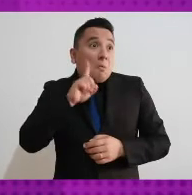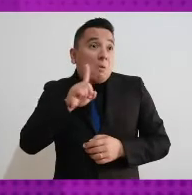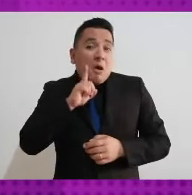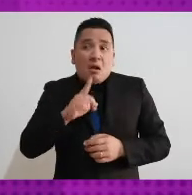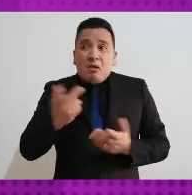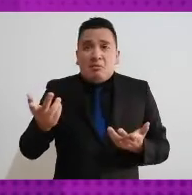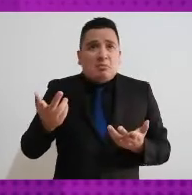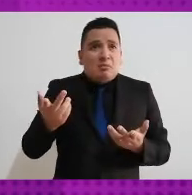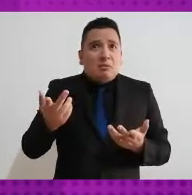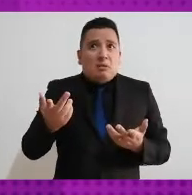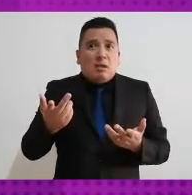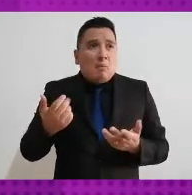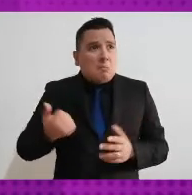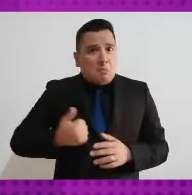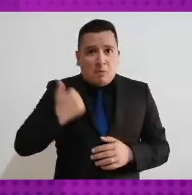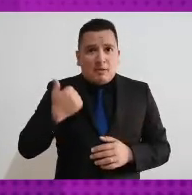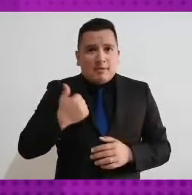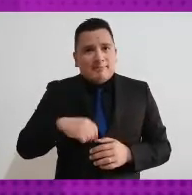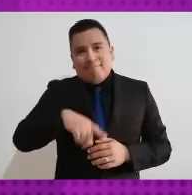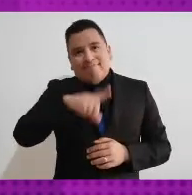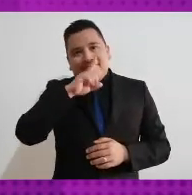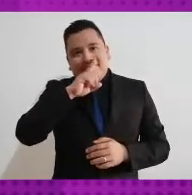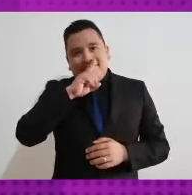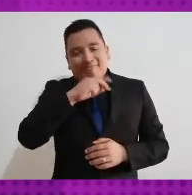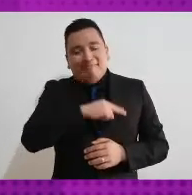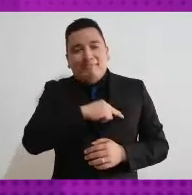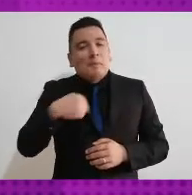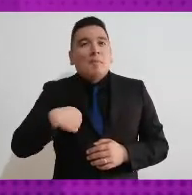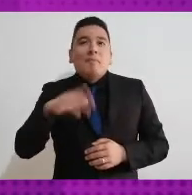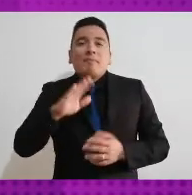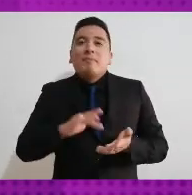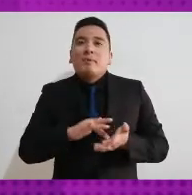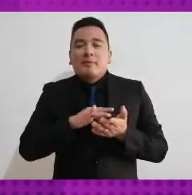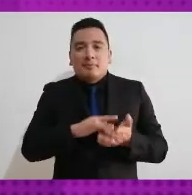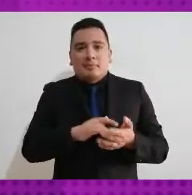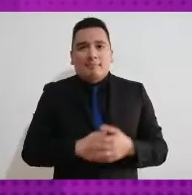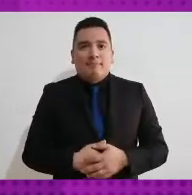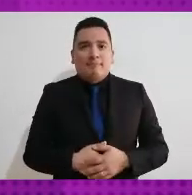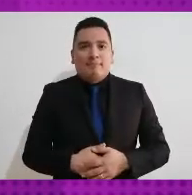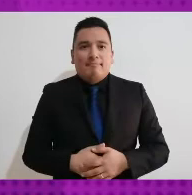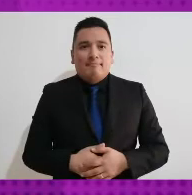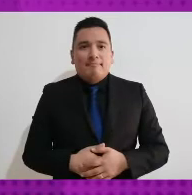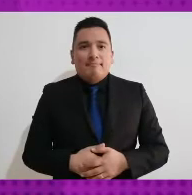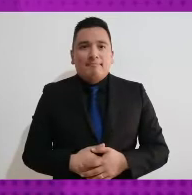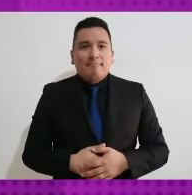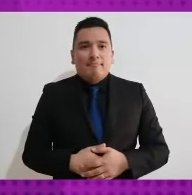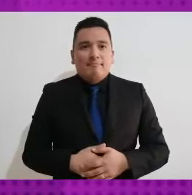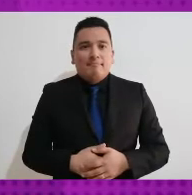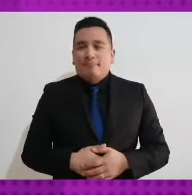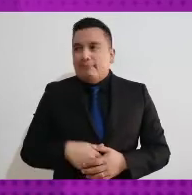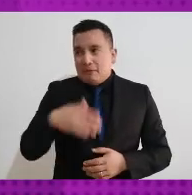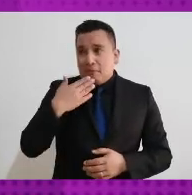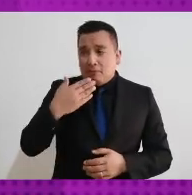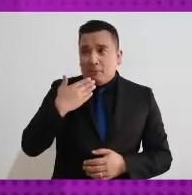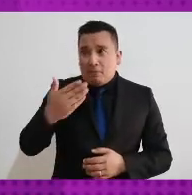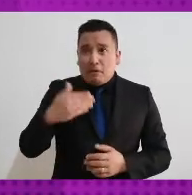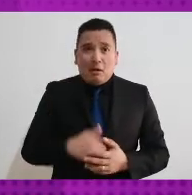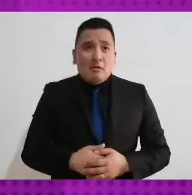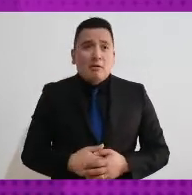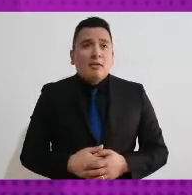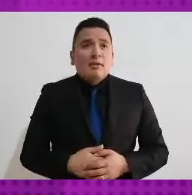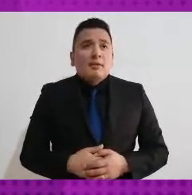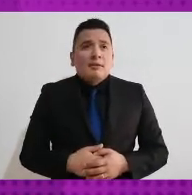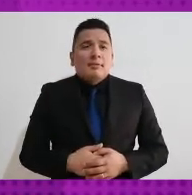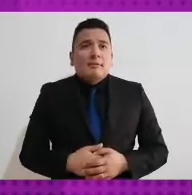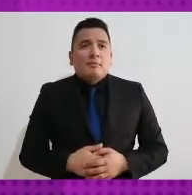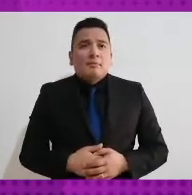género, sino por el contrario, se está potencializando. Excelente, consejera Dania. Entonces, en relación a